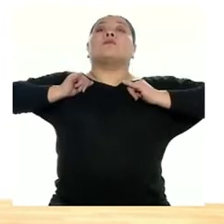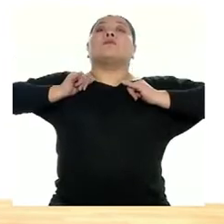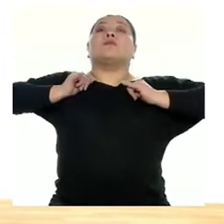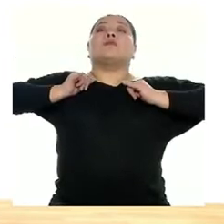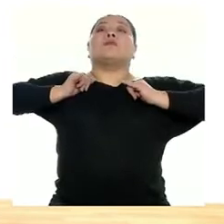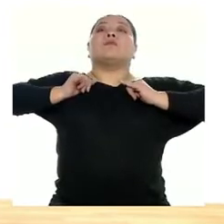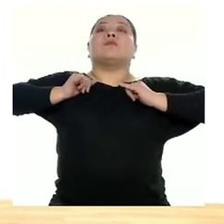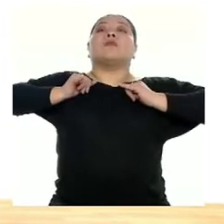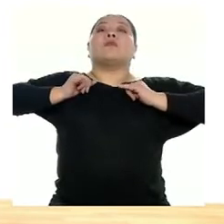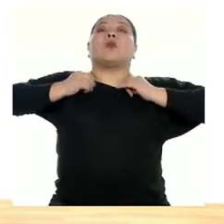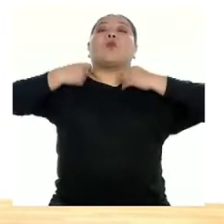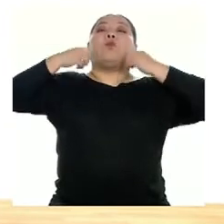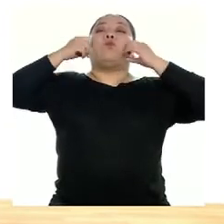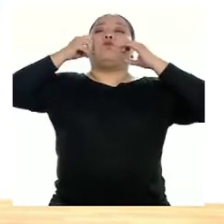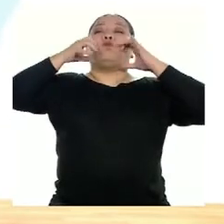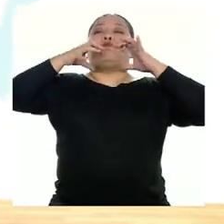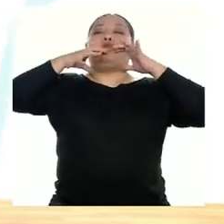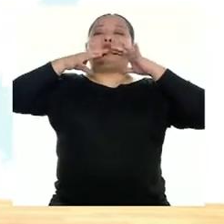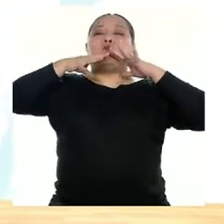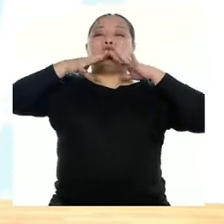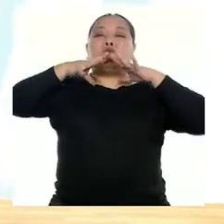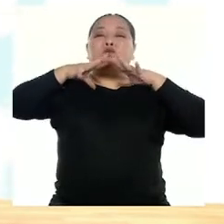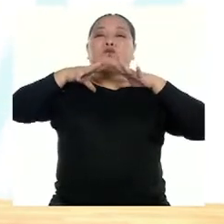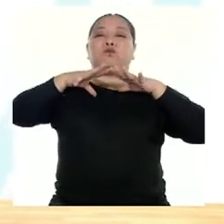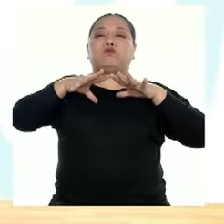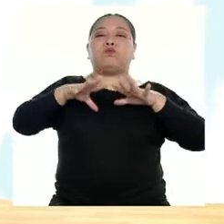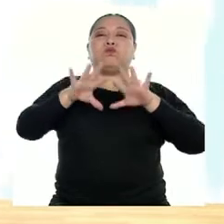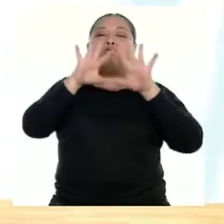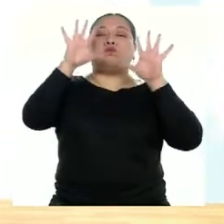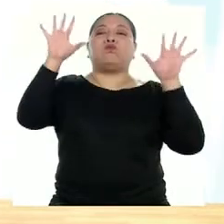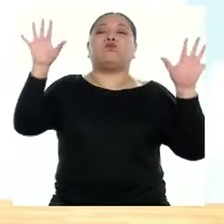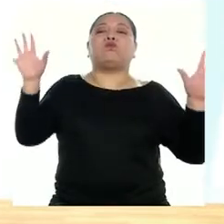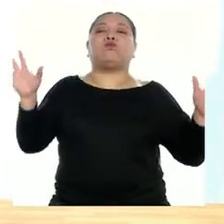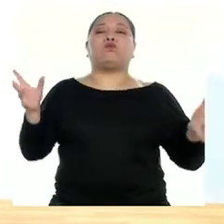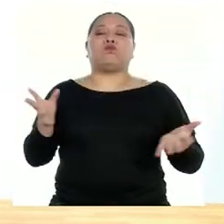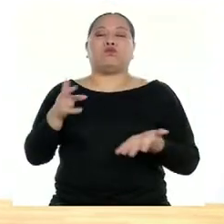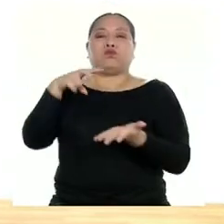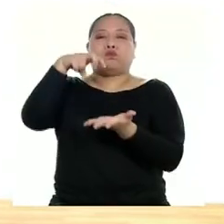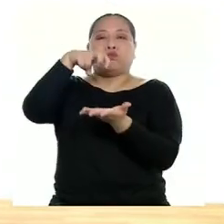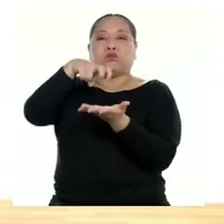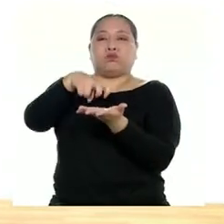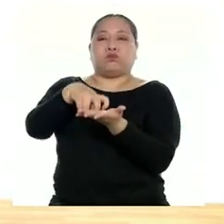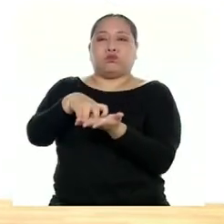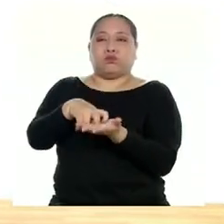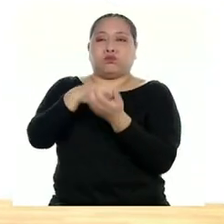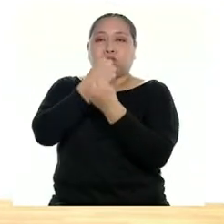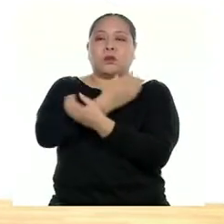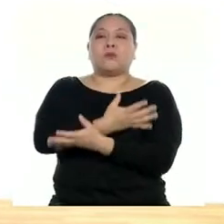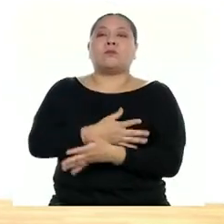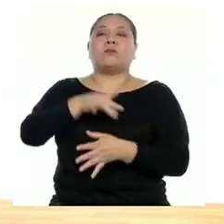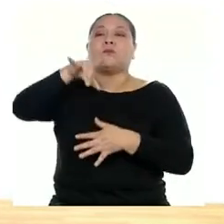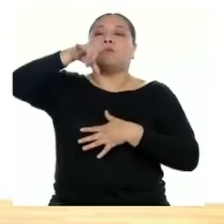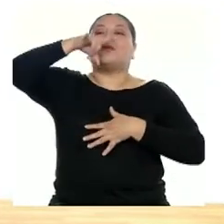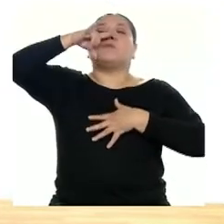Eso es. Exhalo. Por la boca, abriendo los brazos, fricciono las rodillas. Recojo.